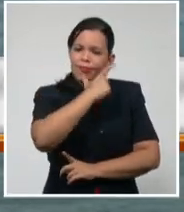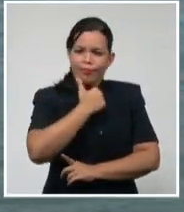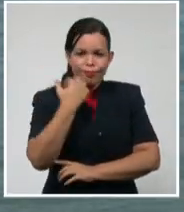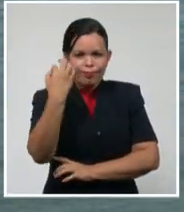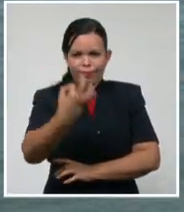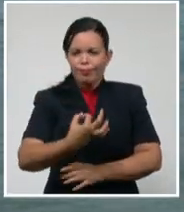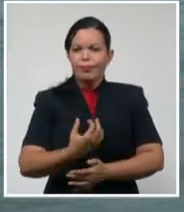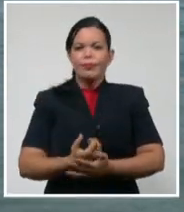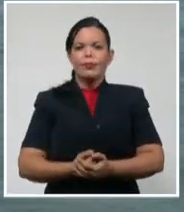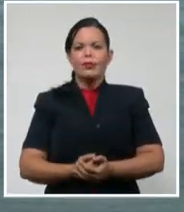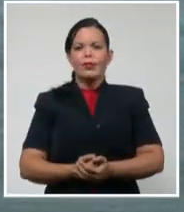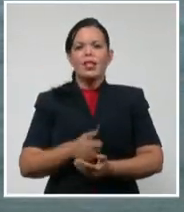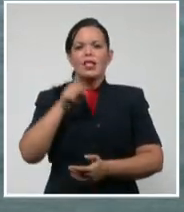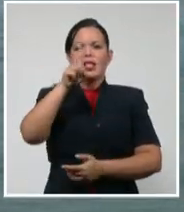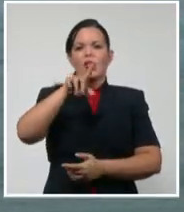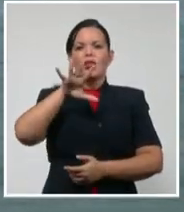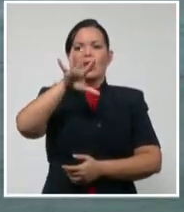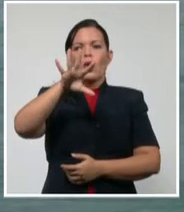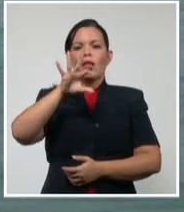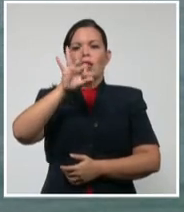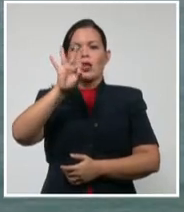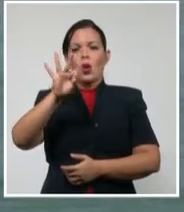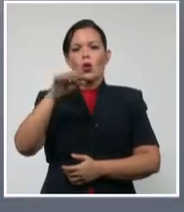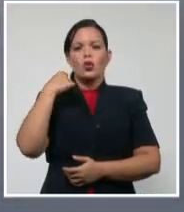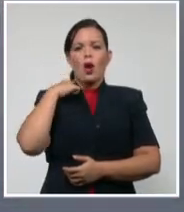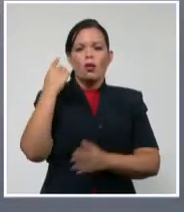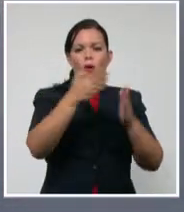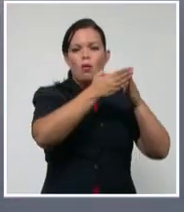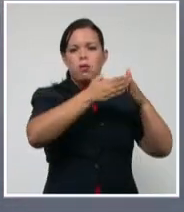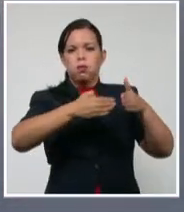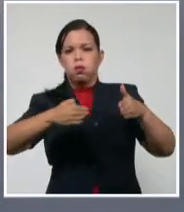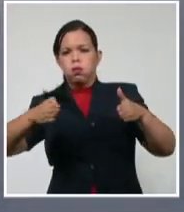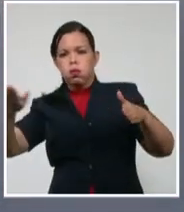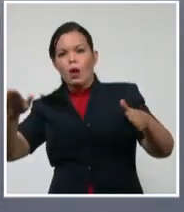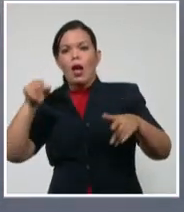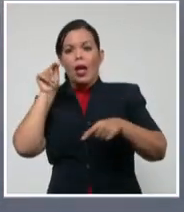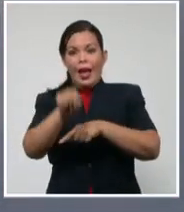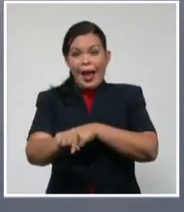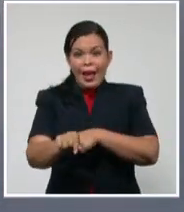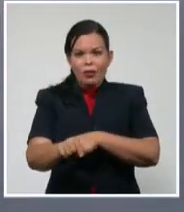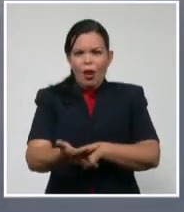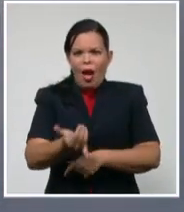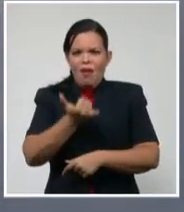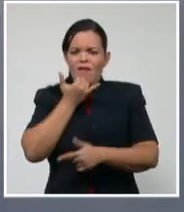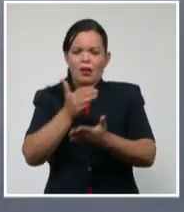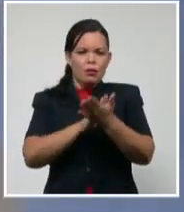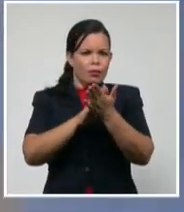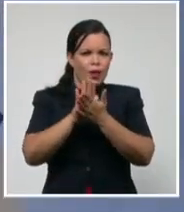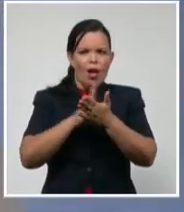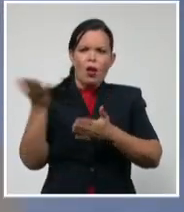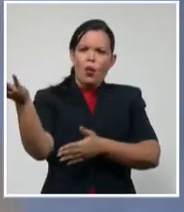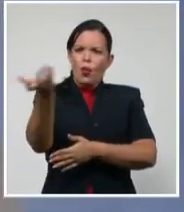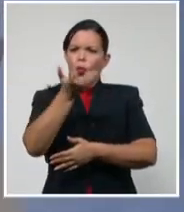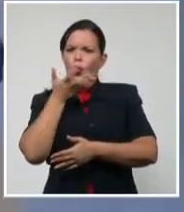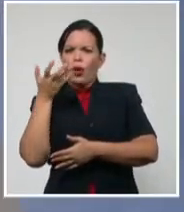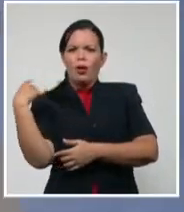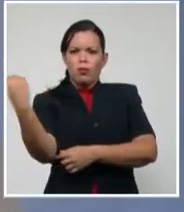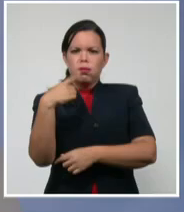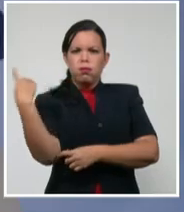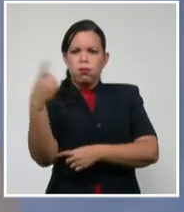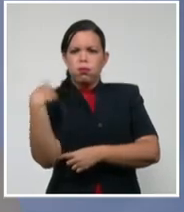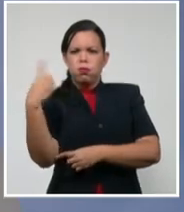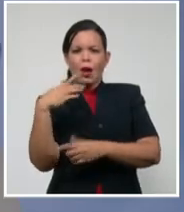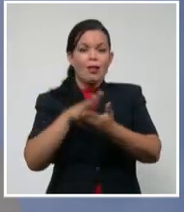158 años más tarde el faro de Punta de Maicí ha sobrevivido a huracanes, tempestades, sequías e incluso se ha convertido en